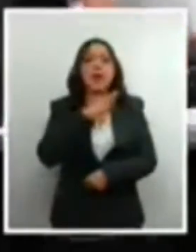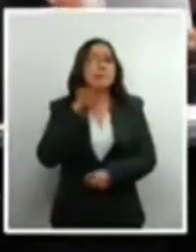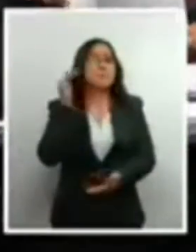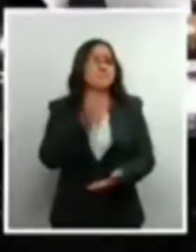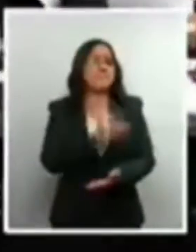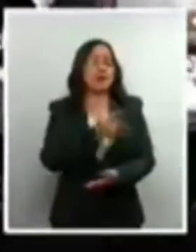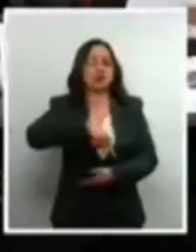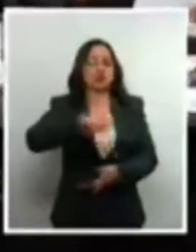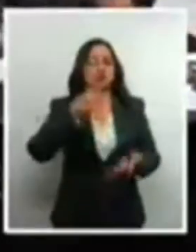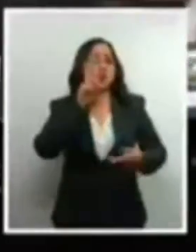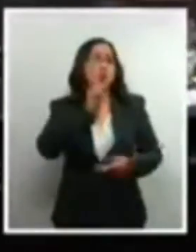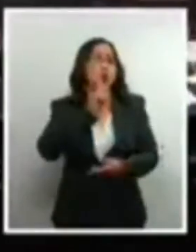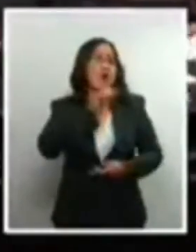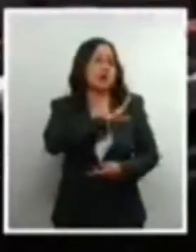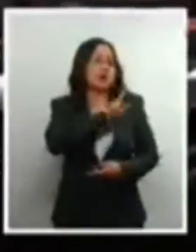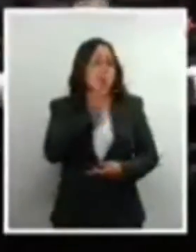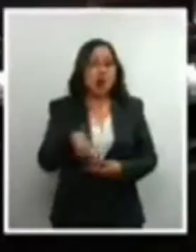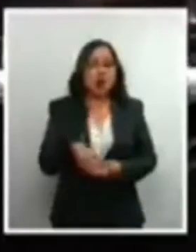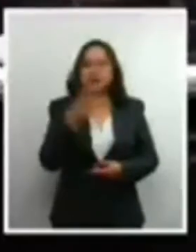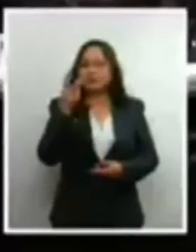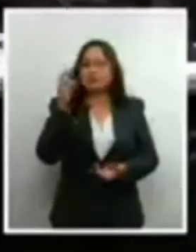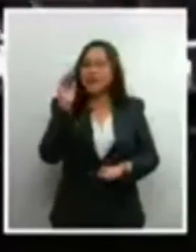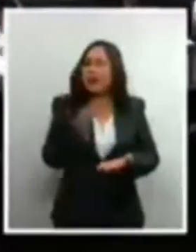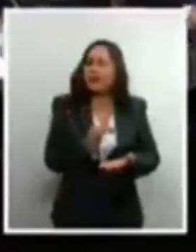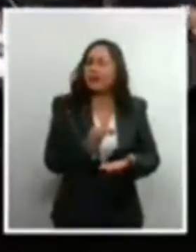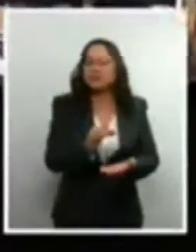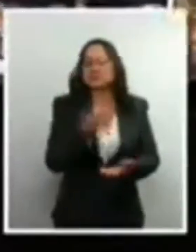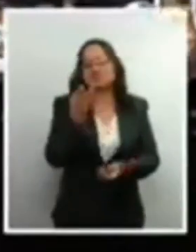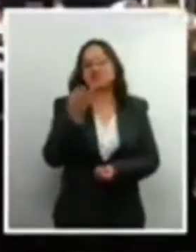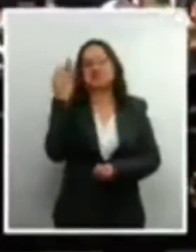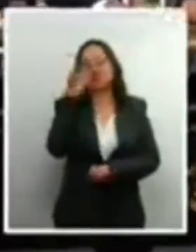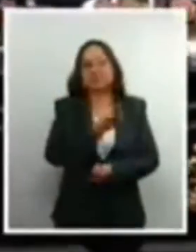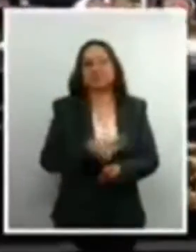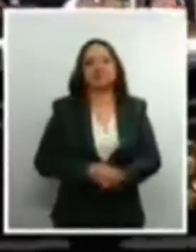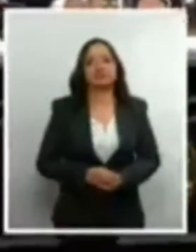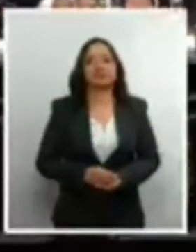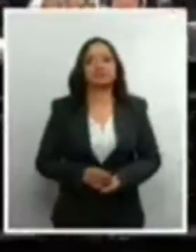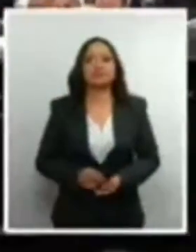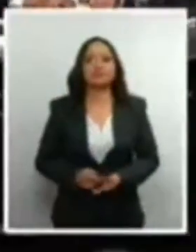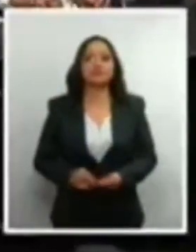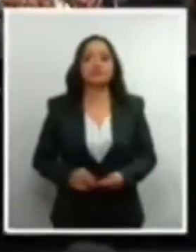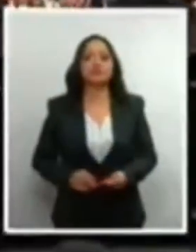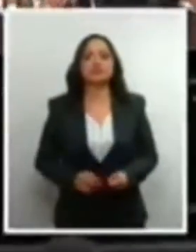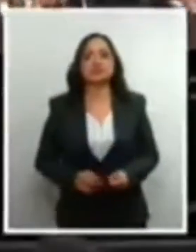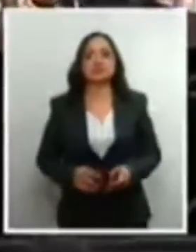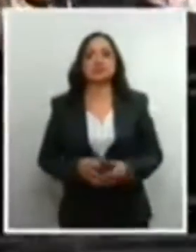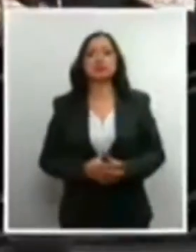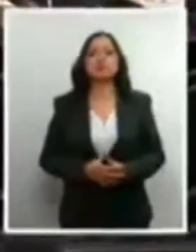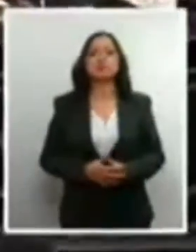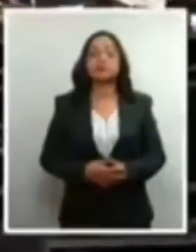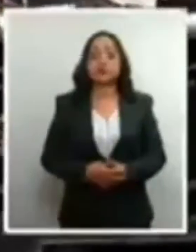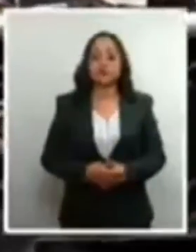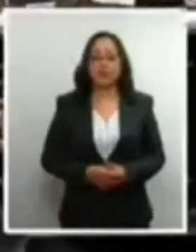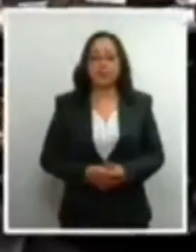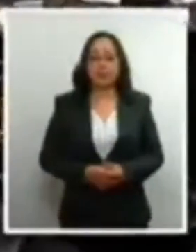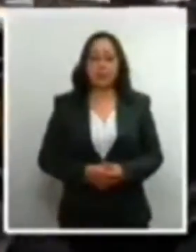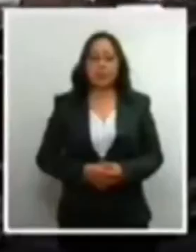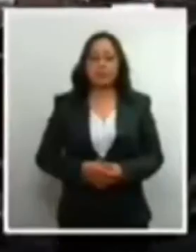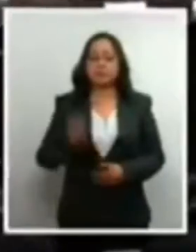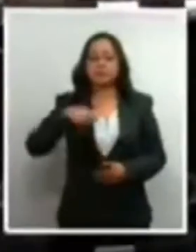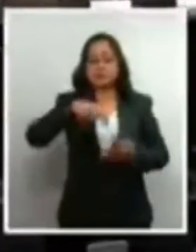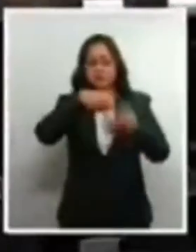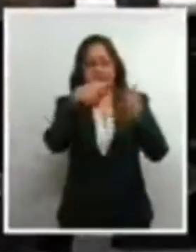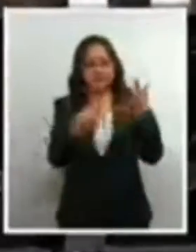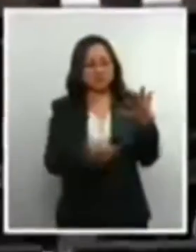tasa de muertes maternas. Esto es también completamente falso. Los hechos nos muestran que todos